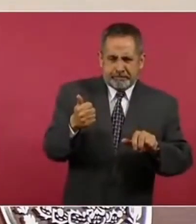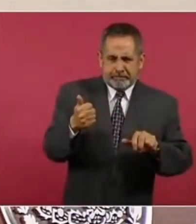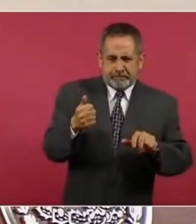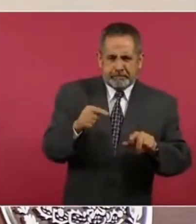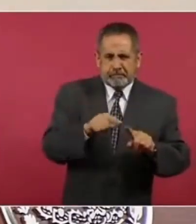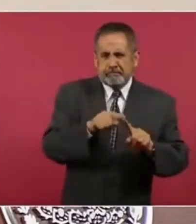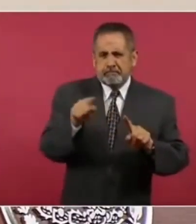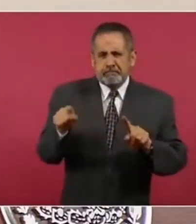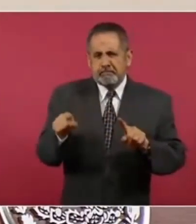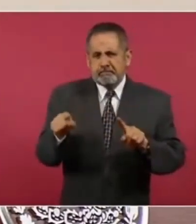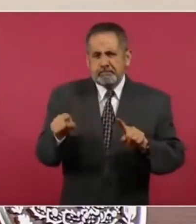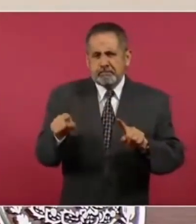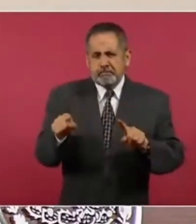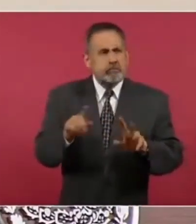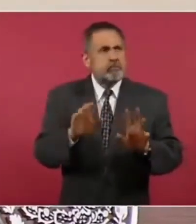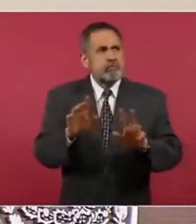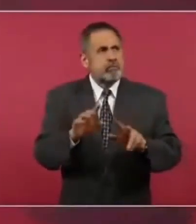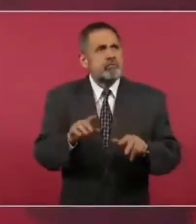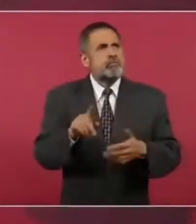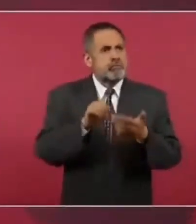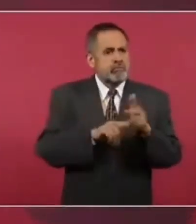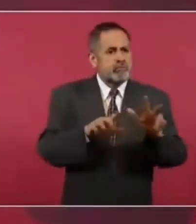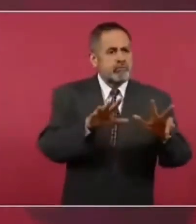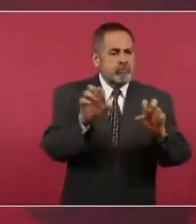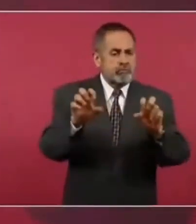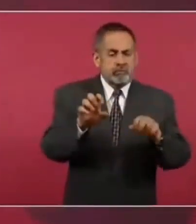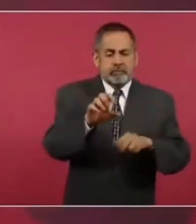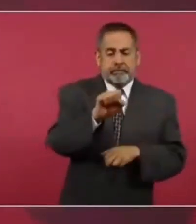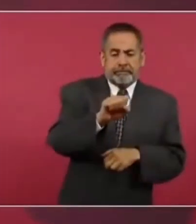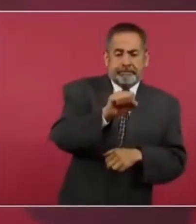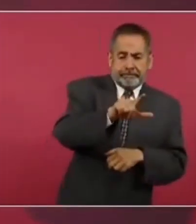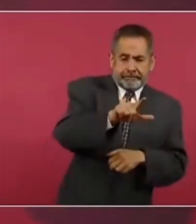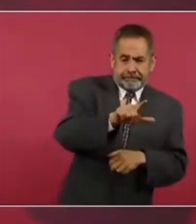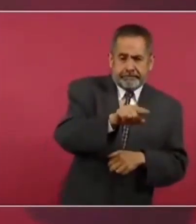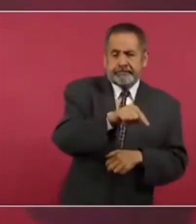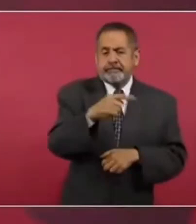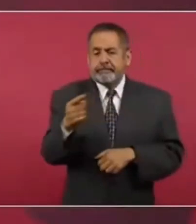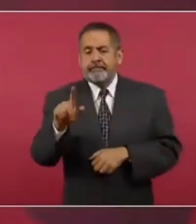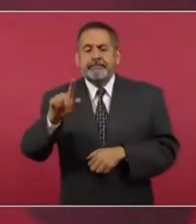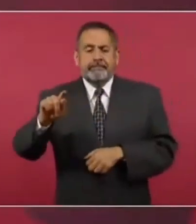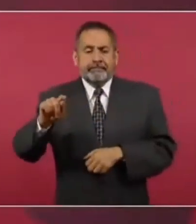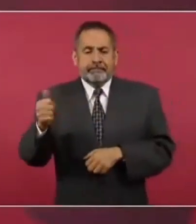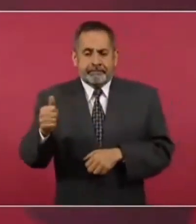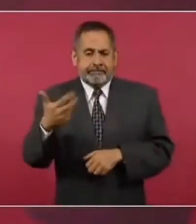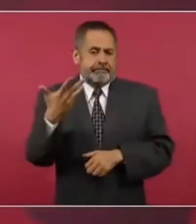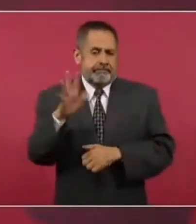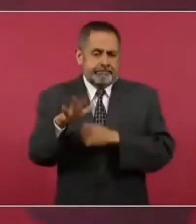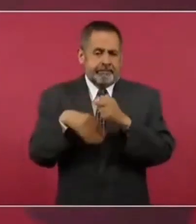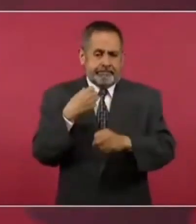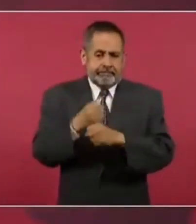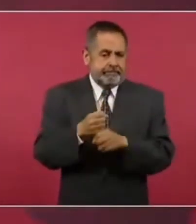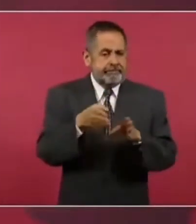a no, de mil ochocientos sesenta y siete a mil ochocientos setenta y seis, diez años.